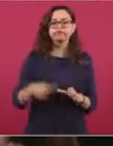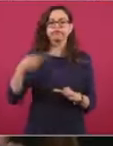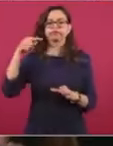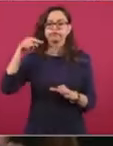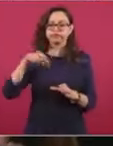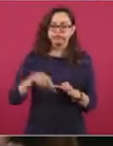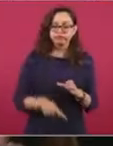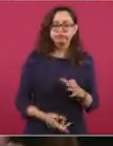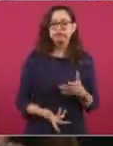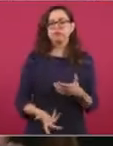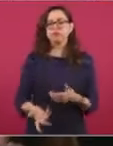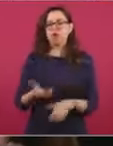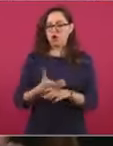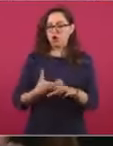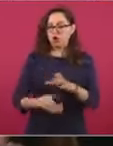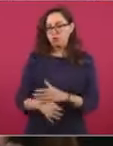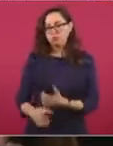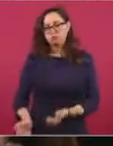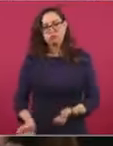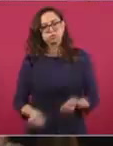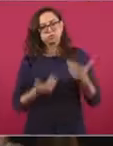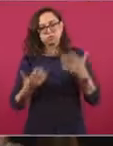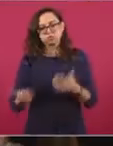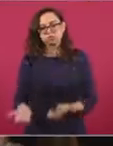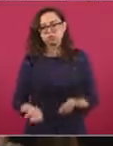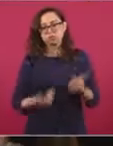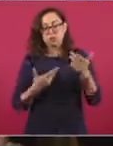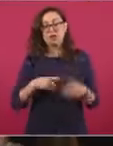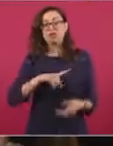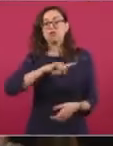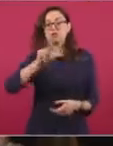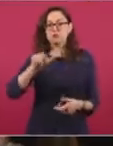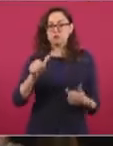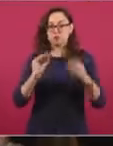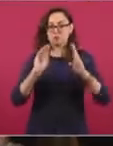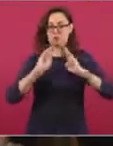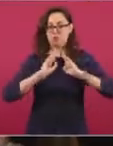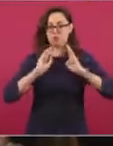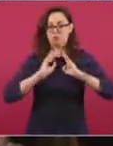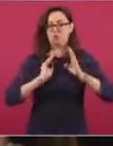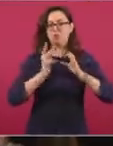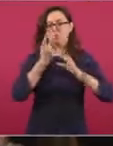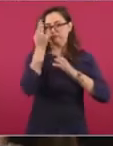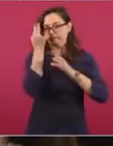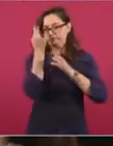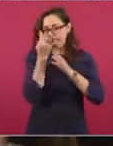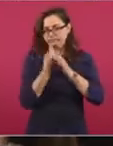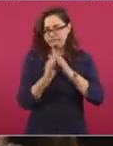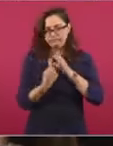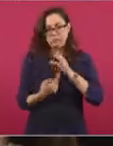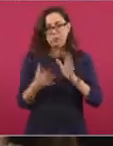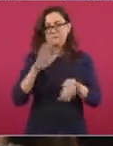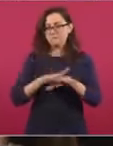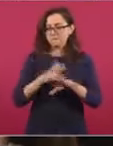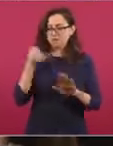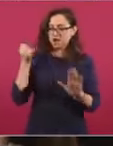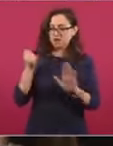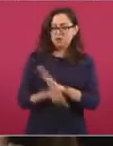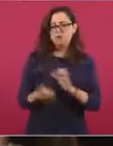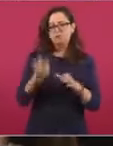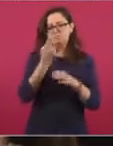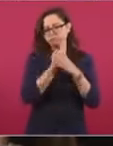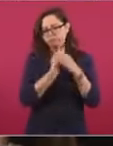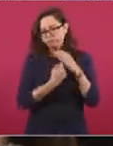participó posteriormente el equipo de buzos del ejército. Para también ver ya